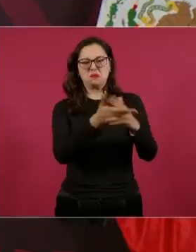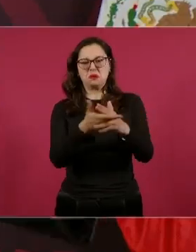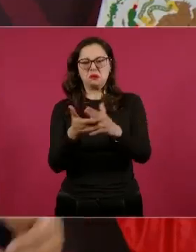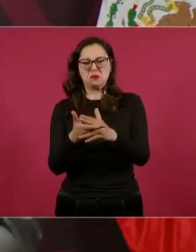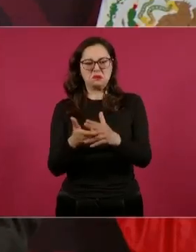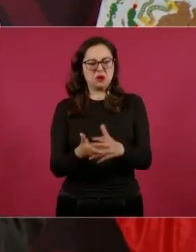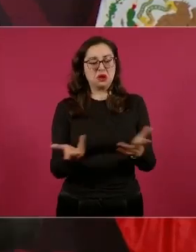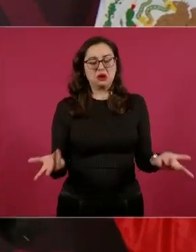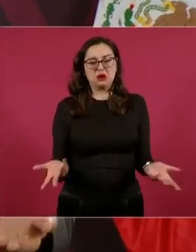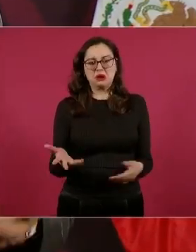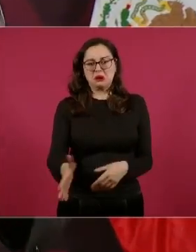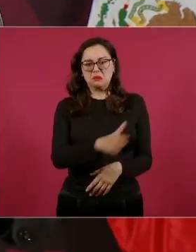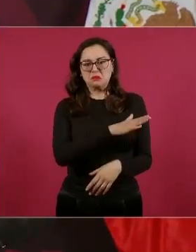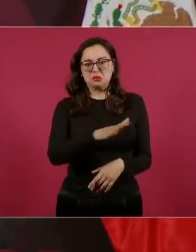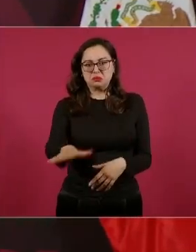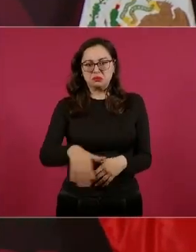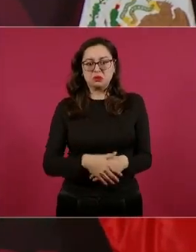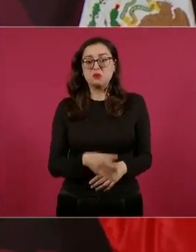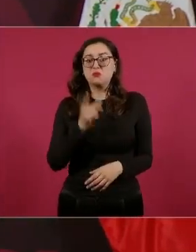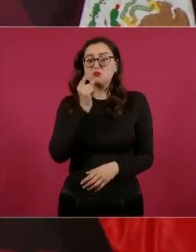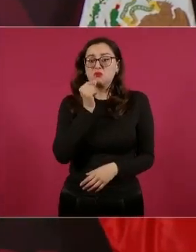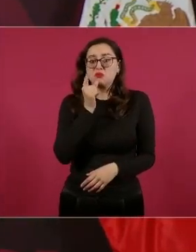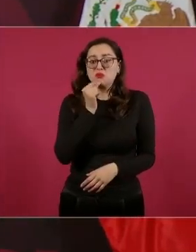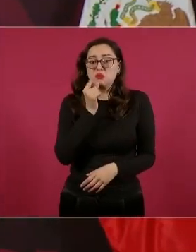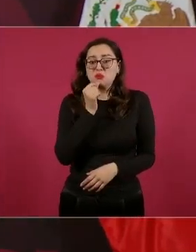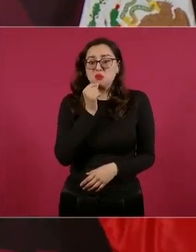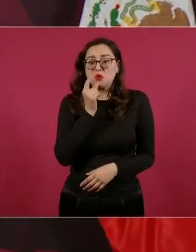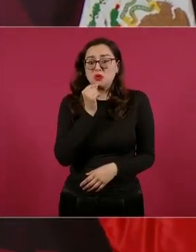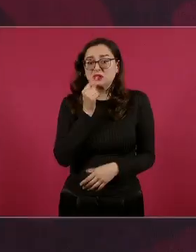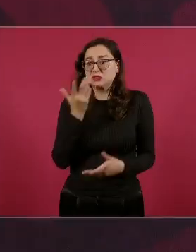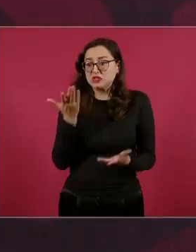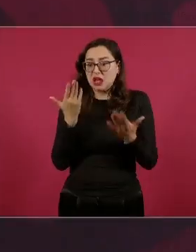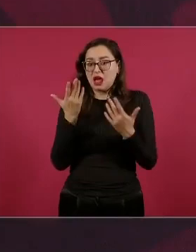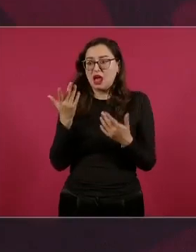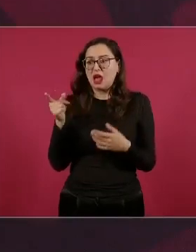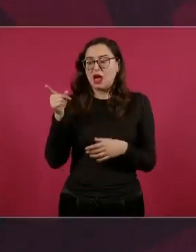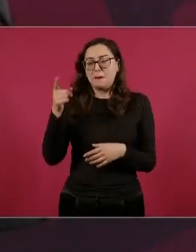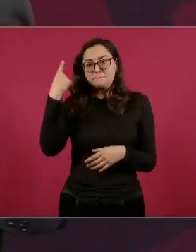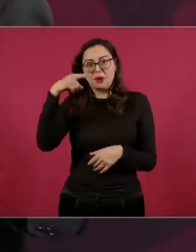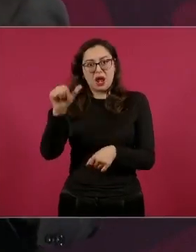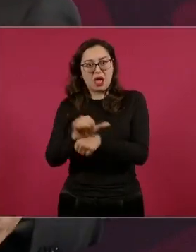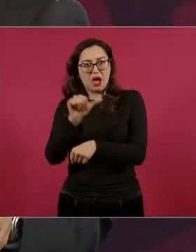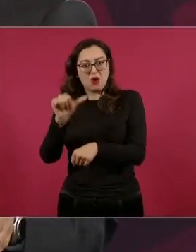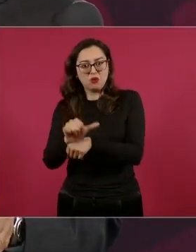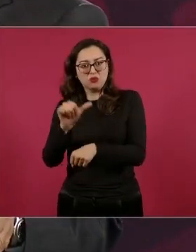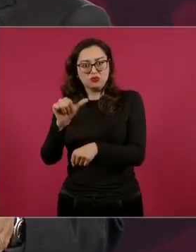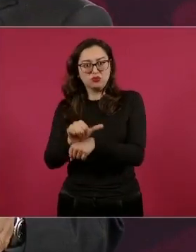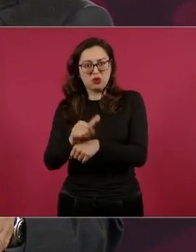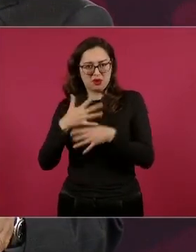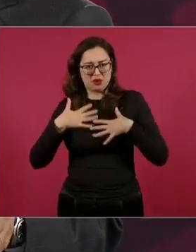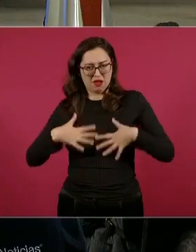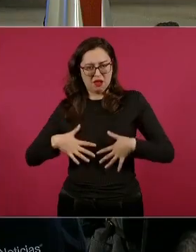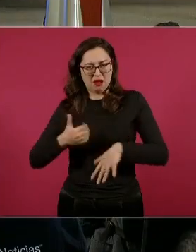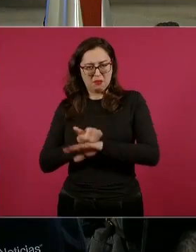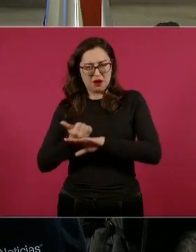tránsito, que desarmados y que de repente un juez